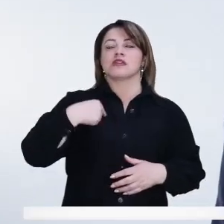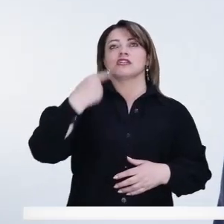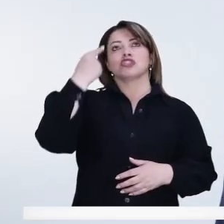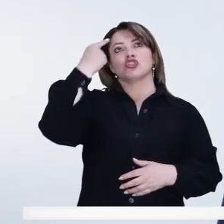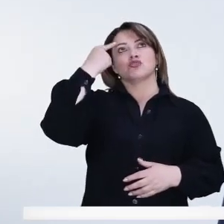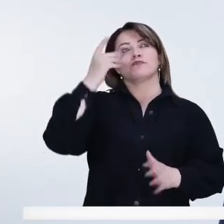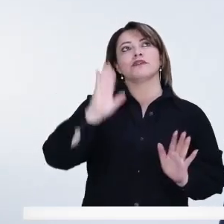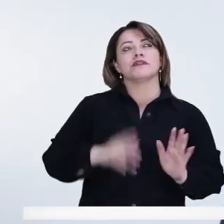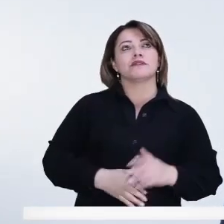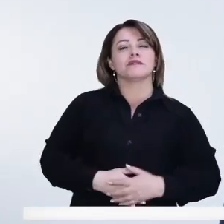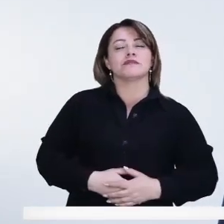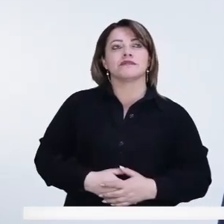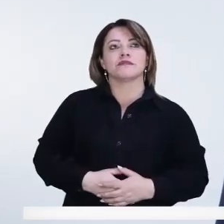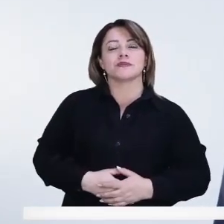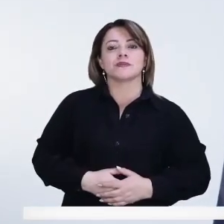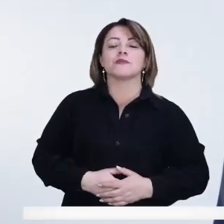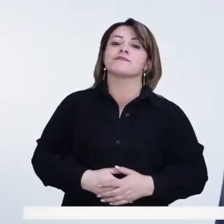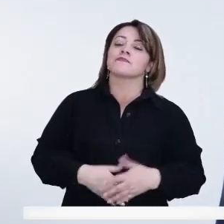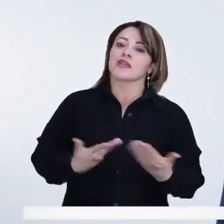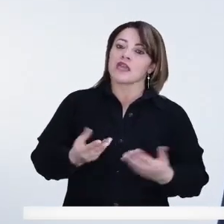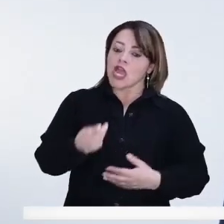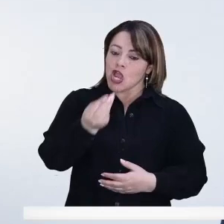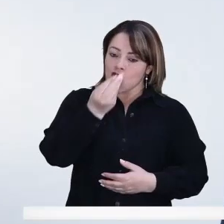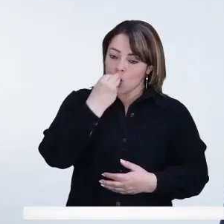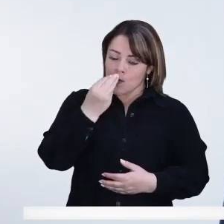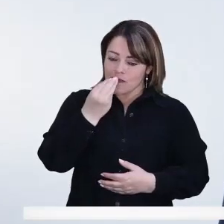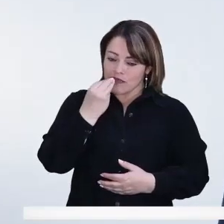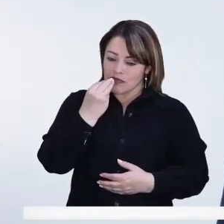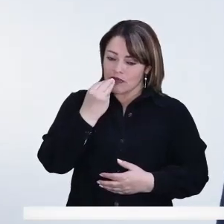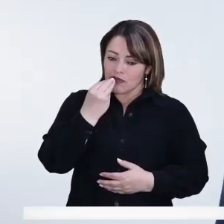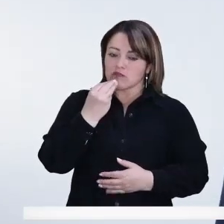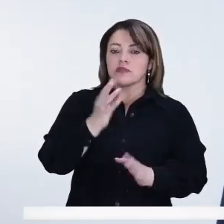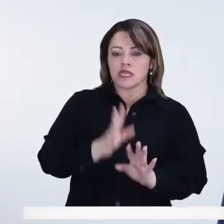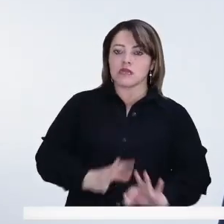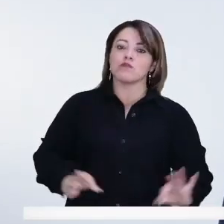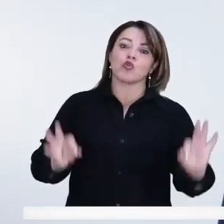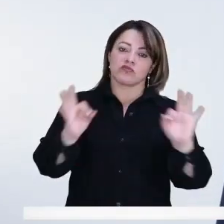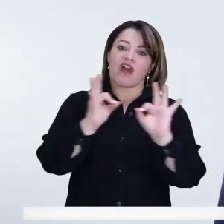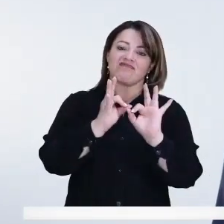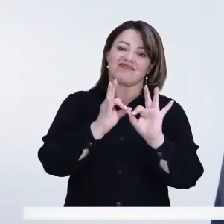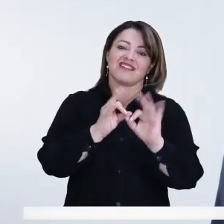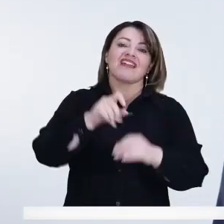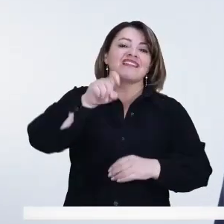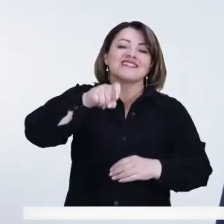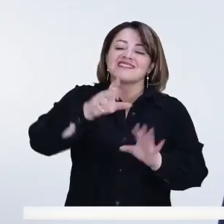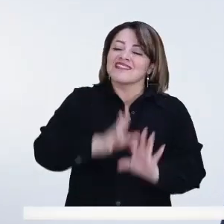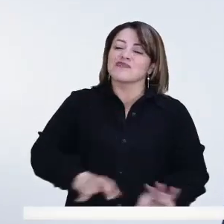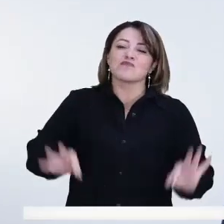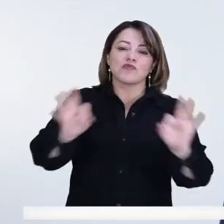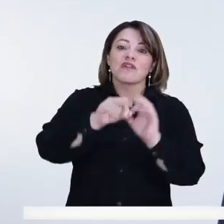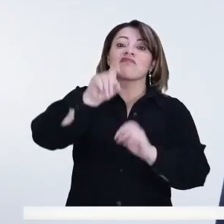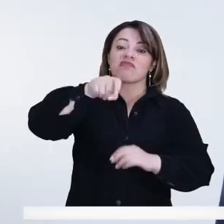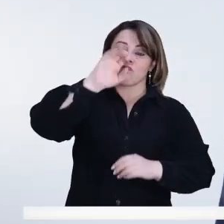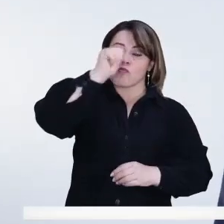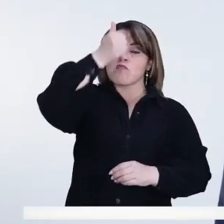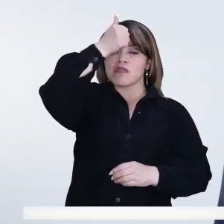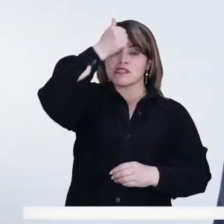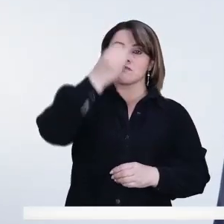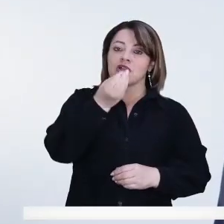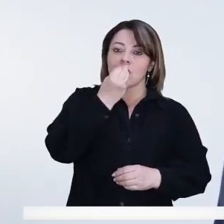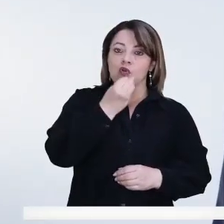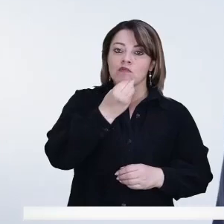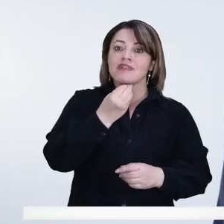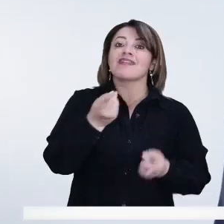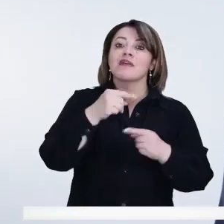No, yo creo que esa es una necesidad importantísima. O sea, debe ser primordial.